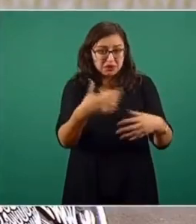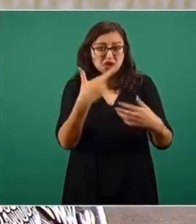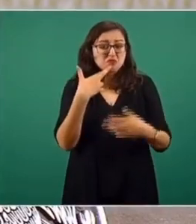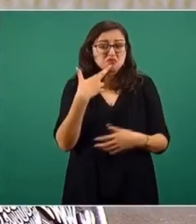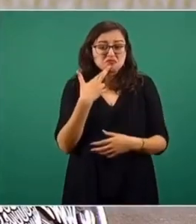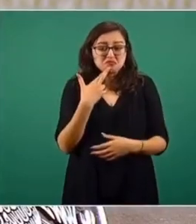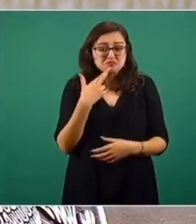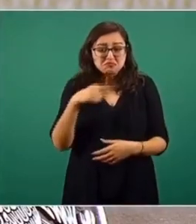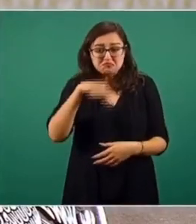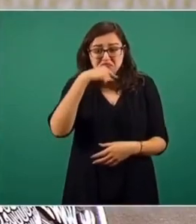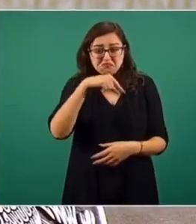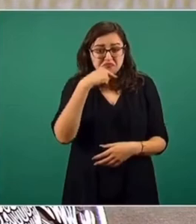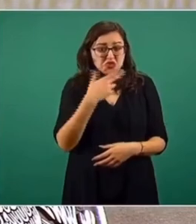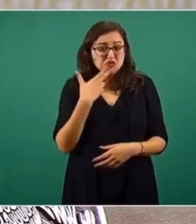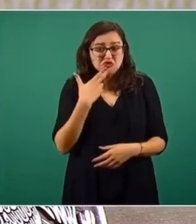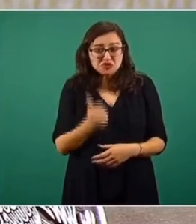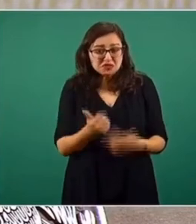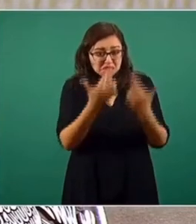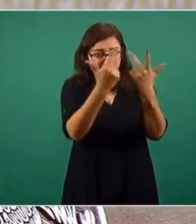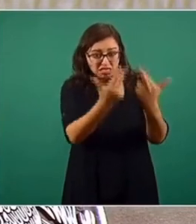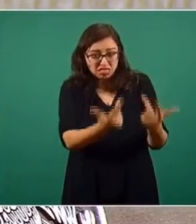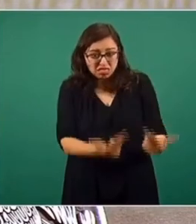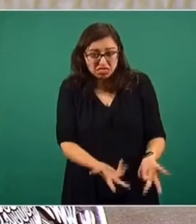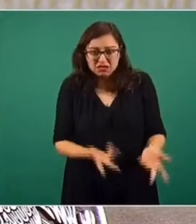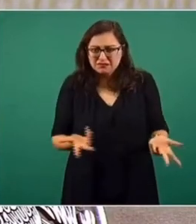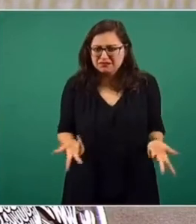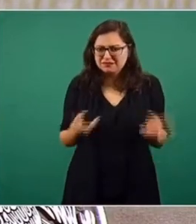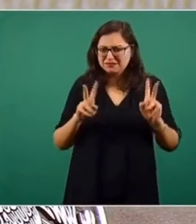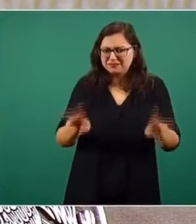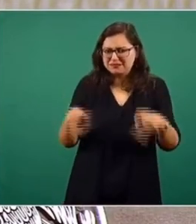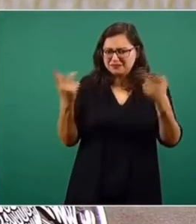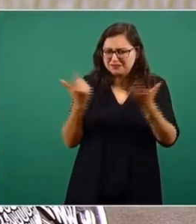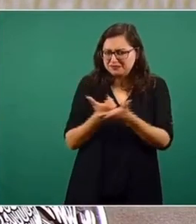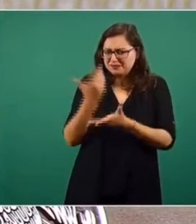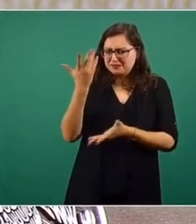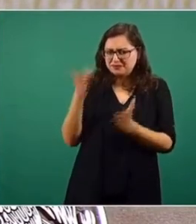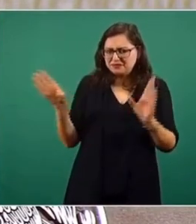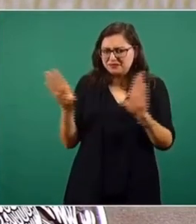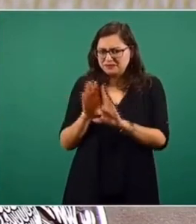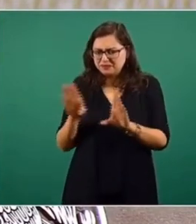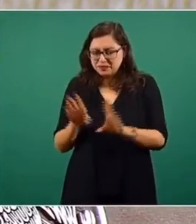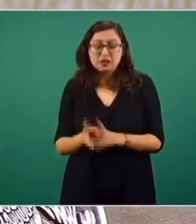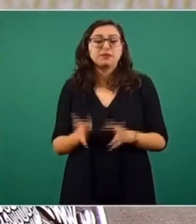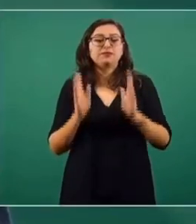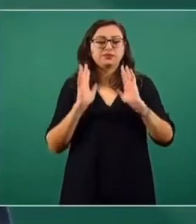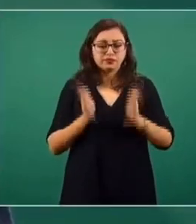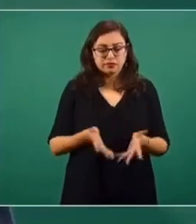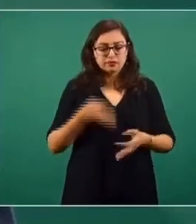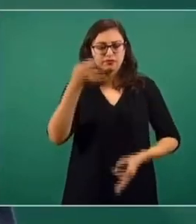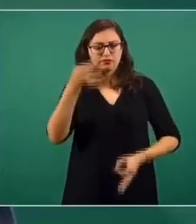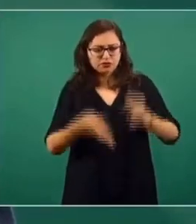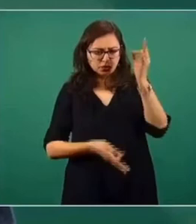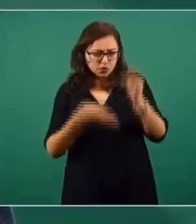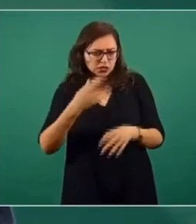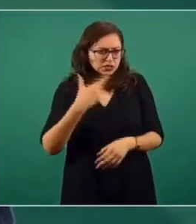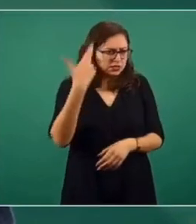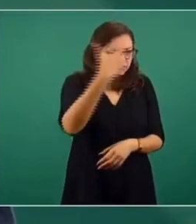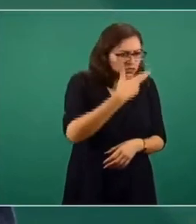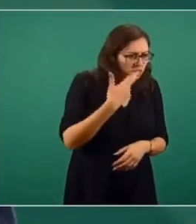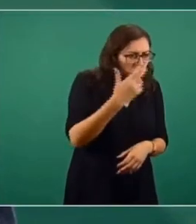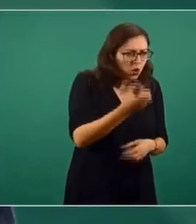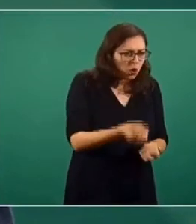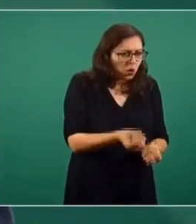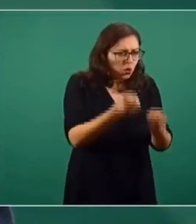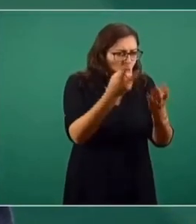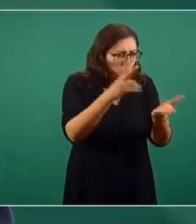Entonces, pues ya con avalúos, con un proceso legal sólido al